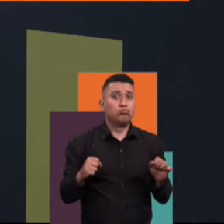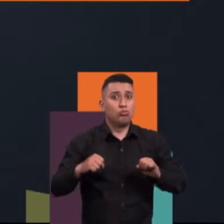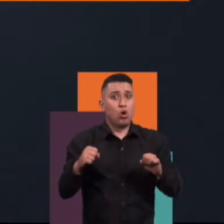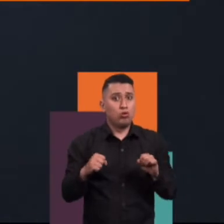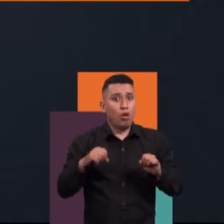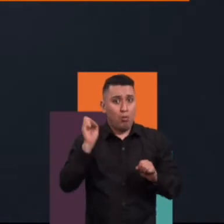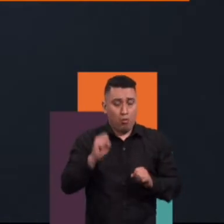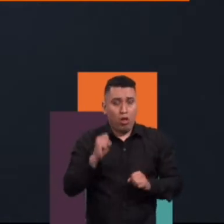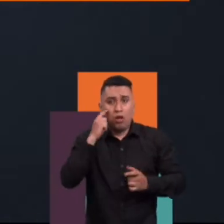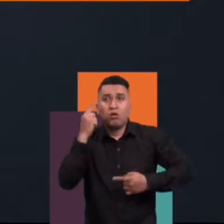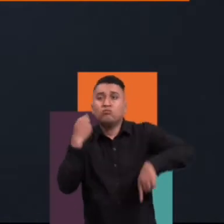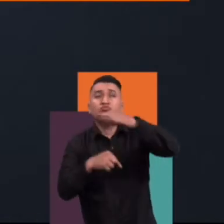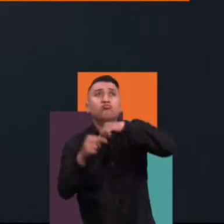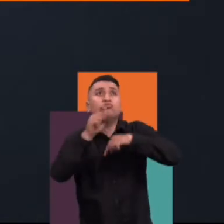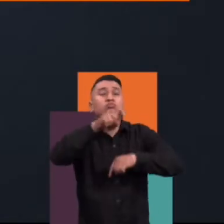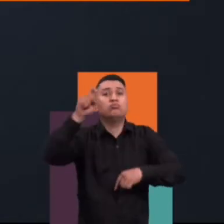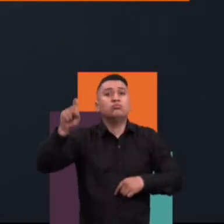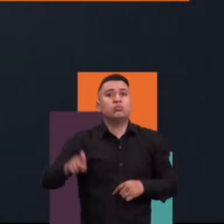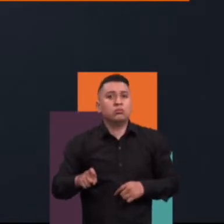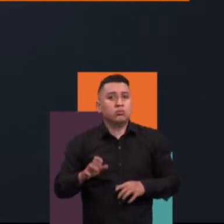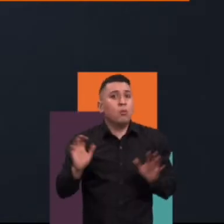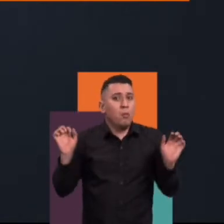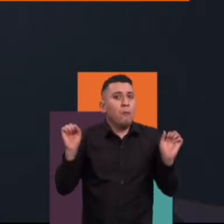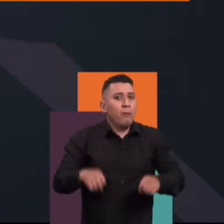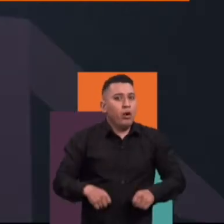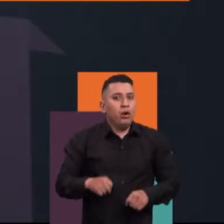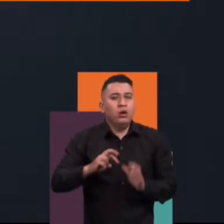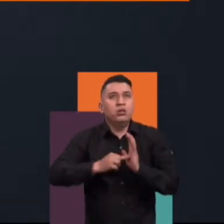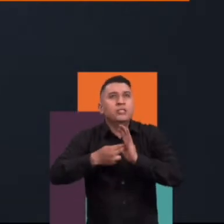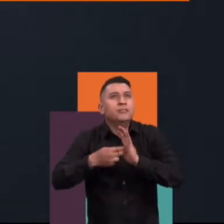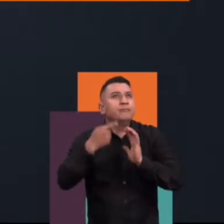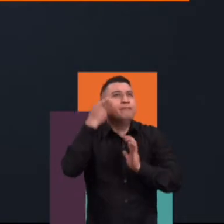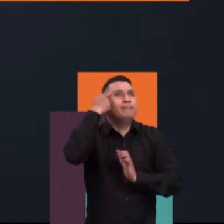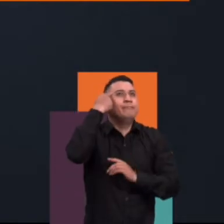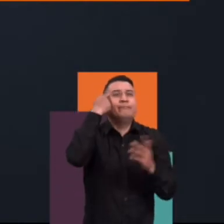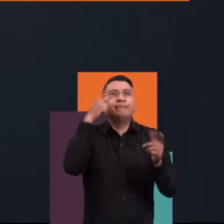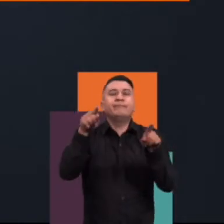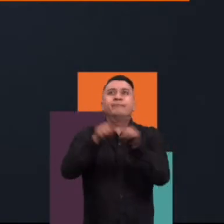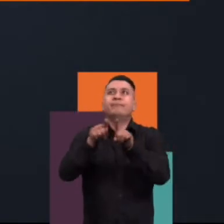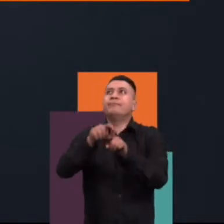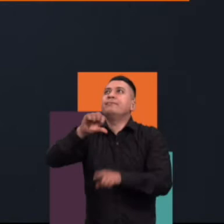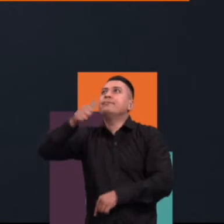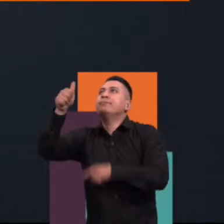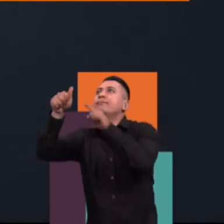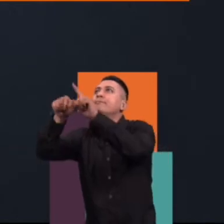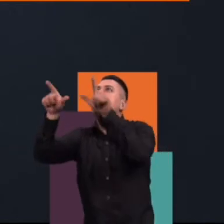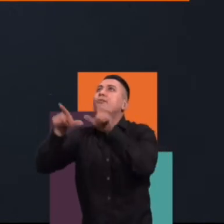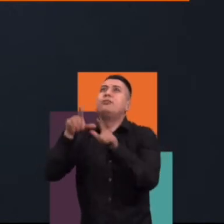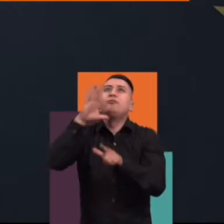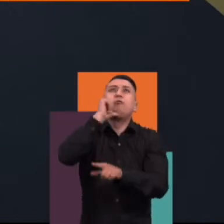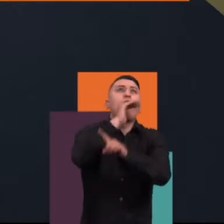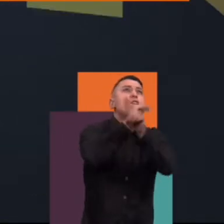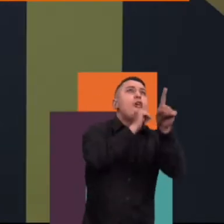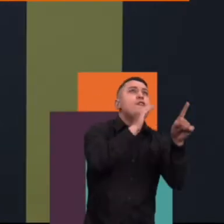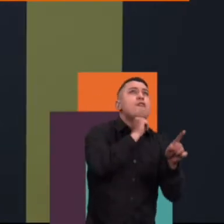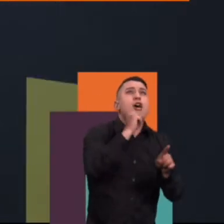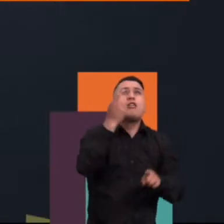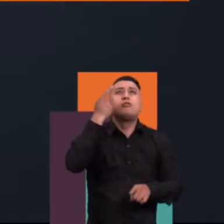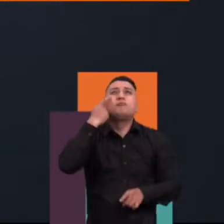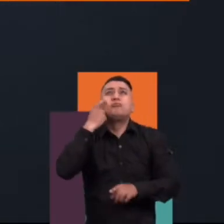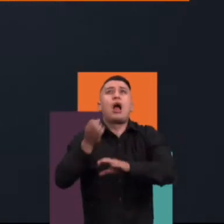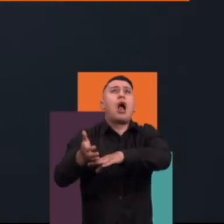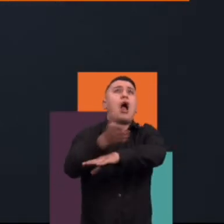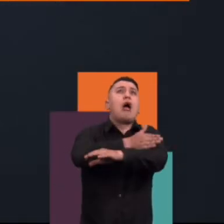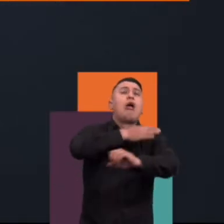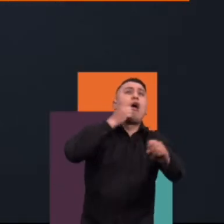diversos espacios y no es necesario solamente la geografía desconocida. Yo creo que lo desconocido